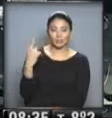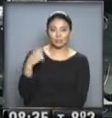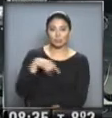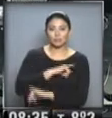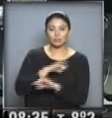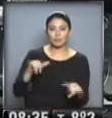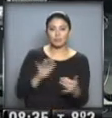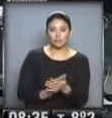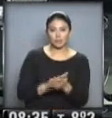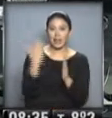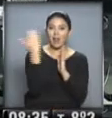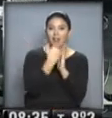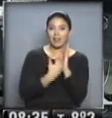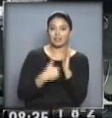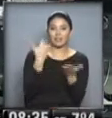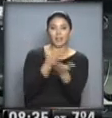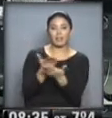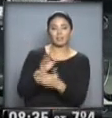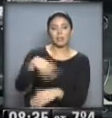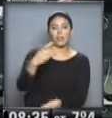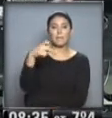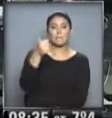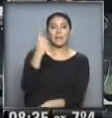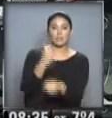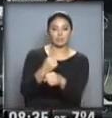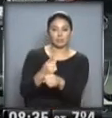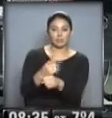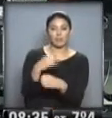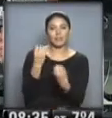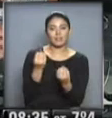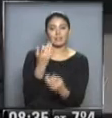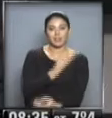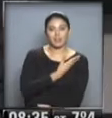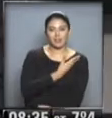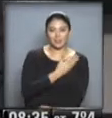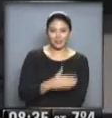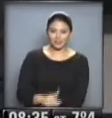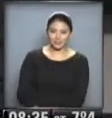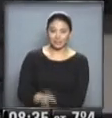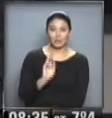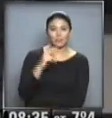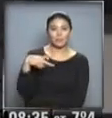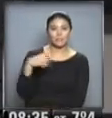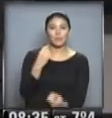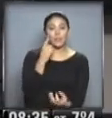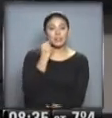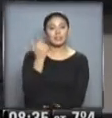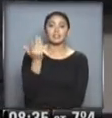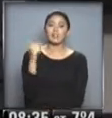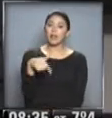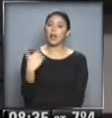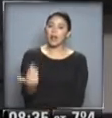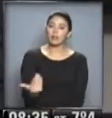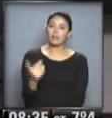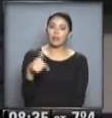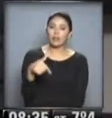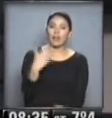Los detalles de las listas de los candidatos para las primarias con Fernando Fraquelli, buen día. Buen día. Roberto, Patricia, buen día. Claro, ahora va a ser el